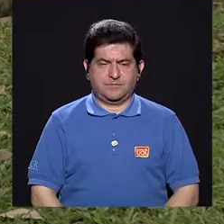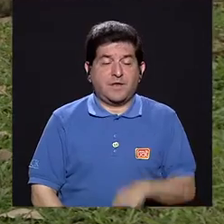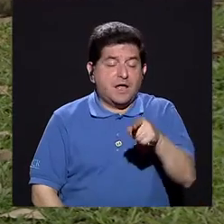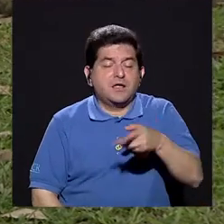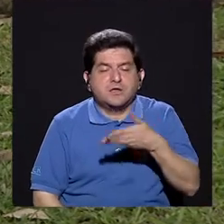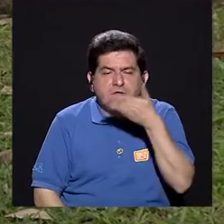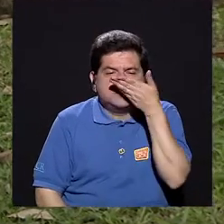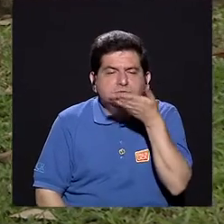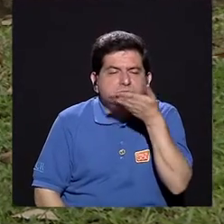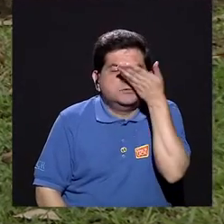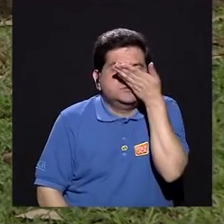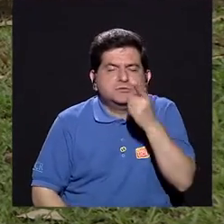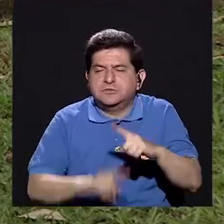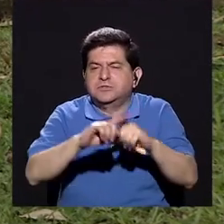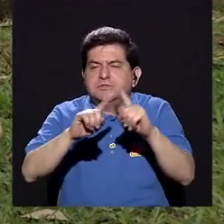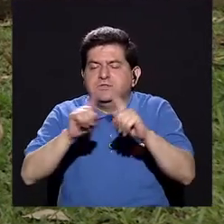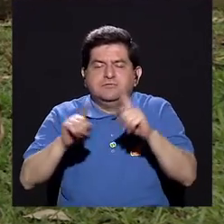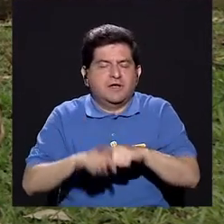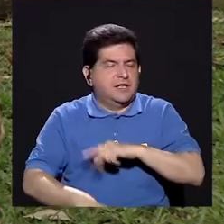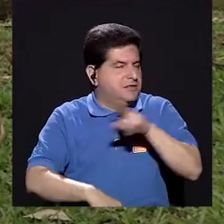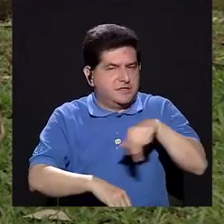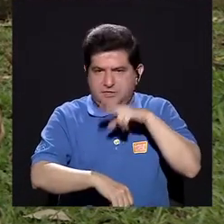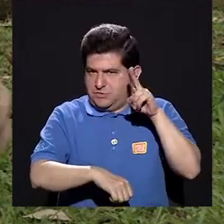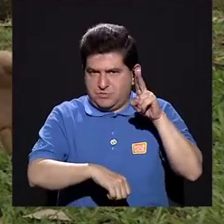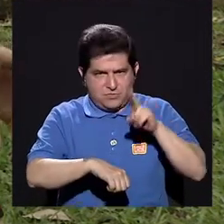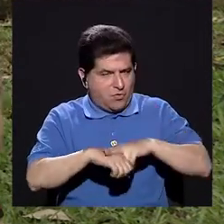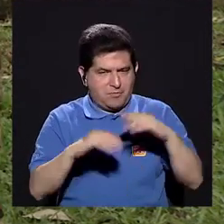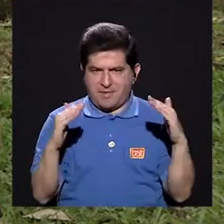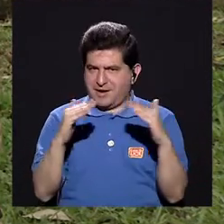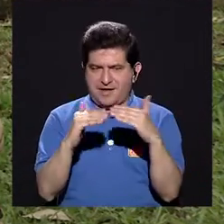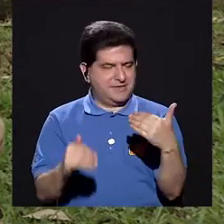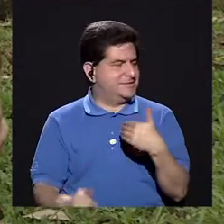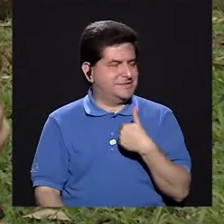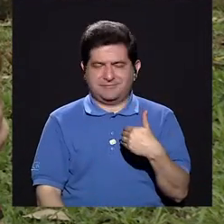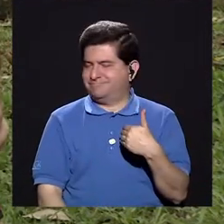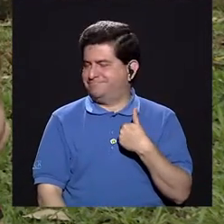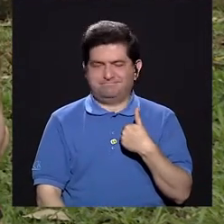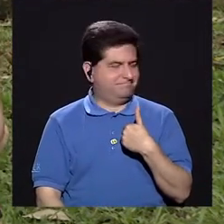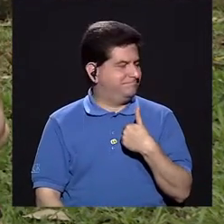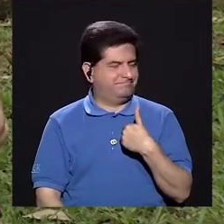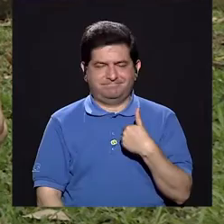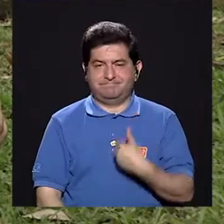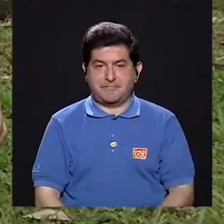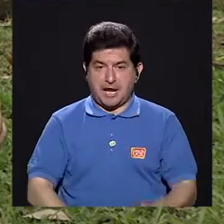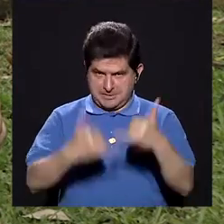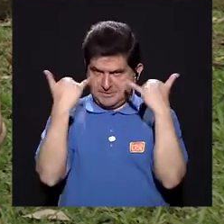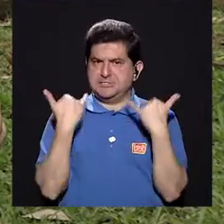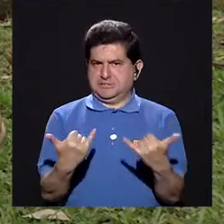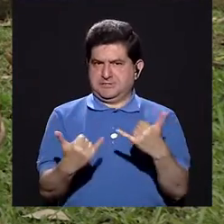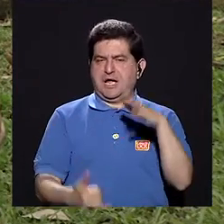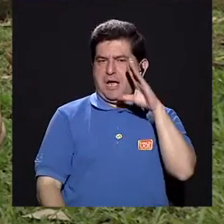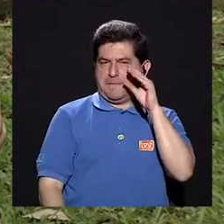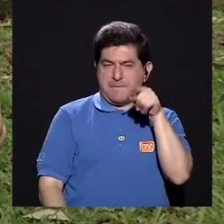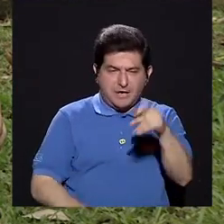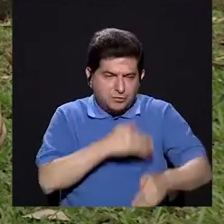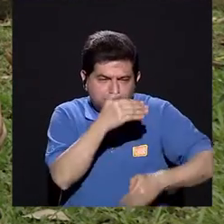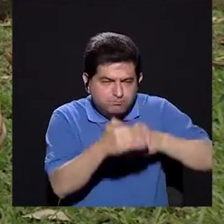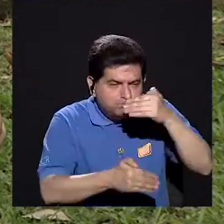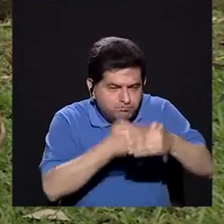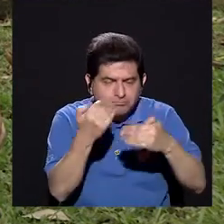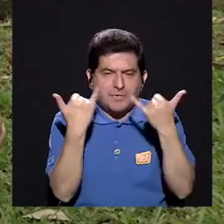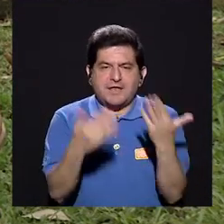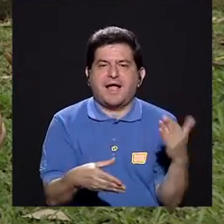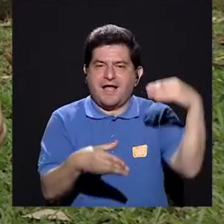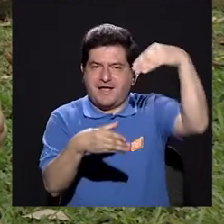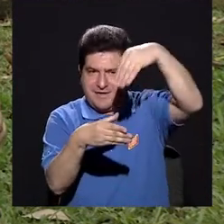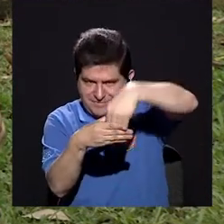que olfateen ciertos olores que normalmente en una casa no los va a tener. Cuando ya el perro ha pasado por todo ese proceso,